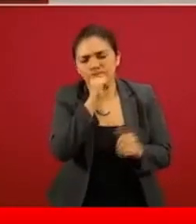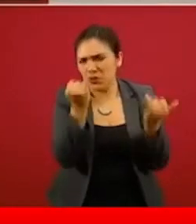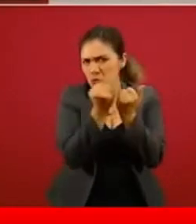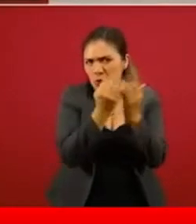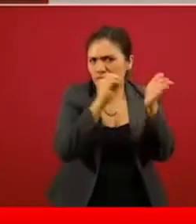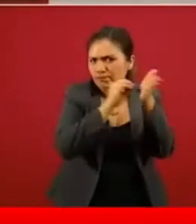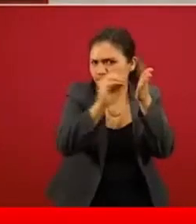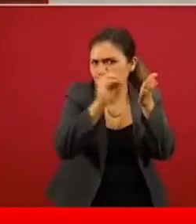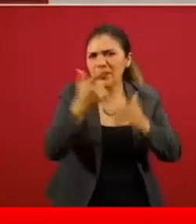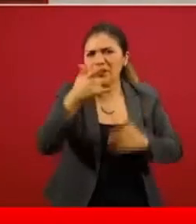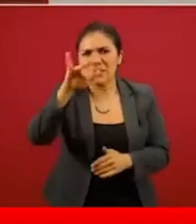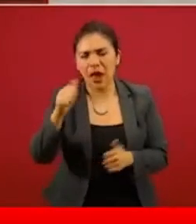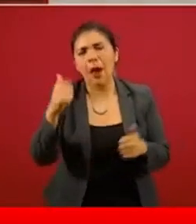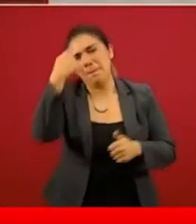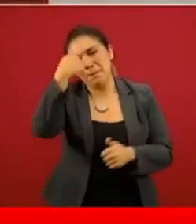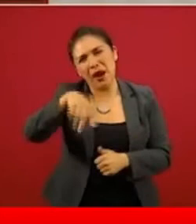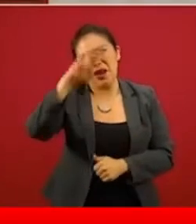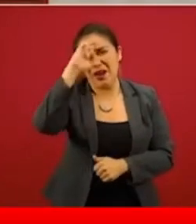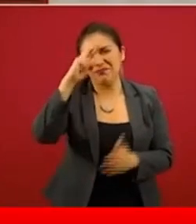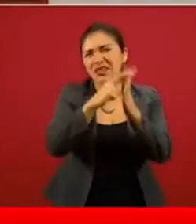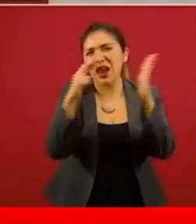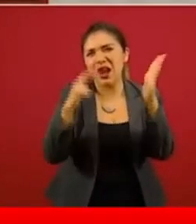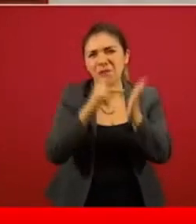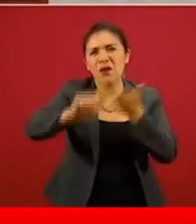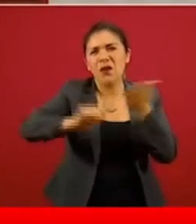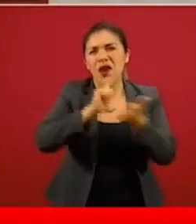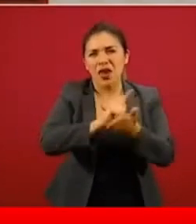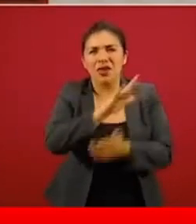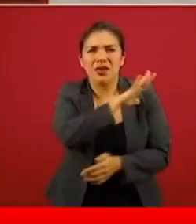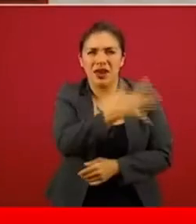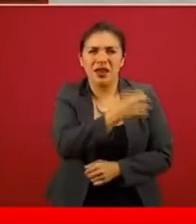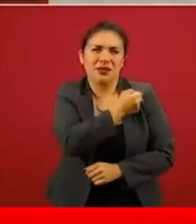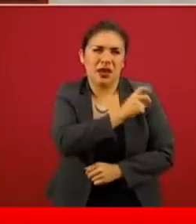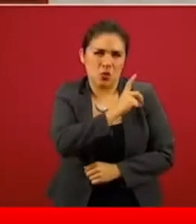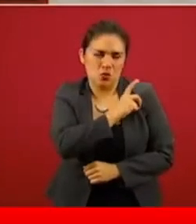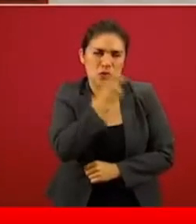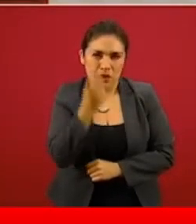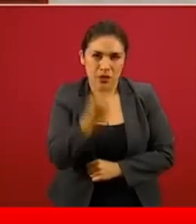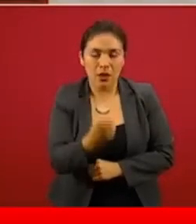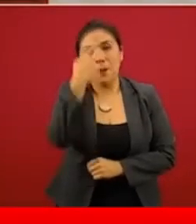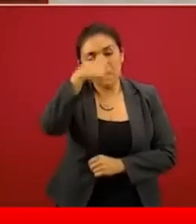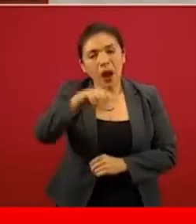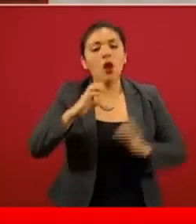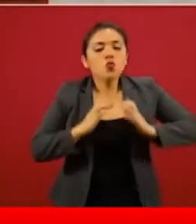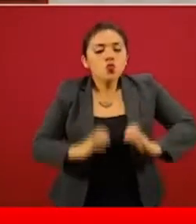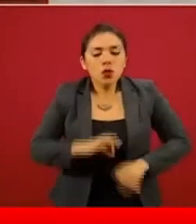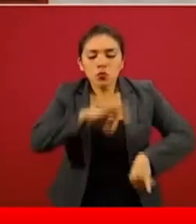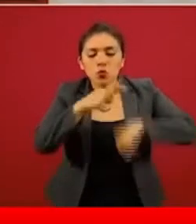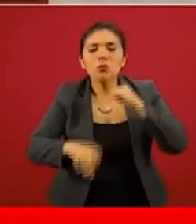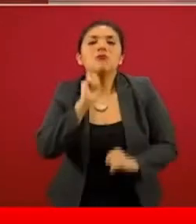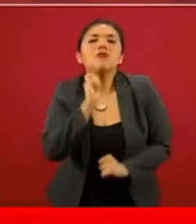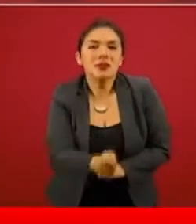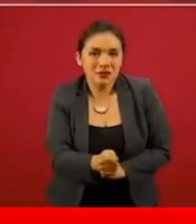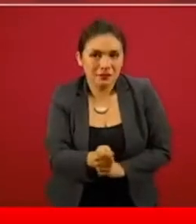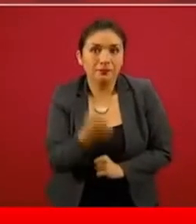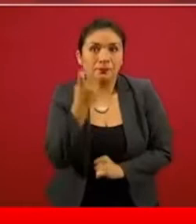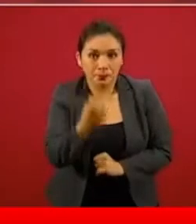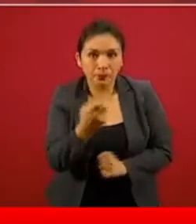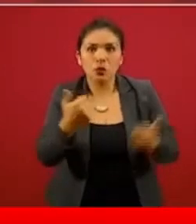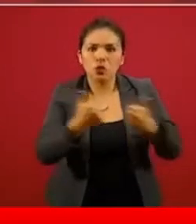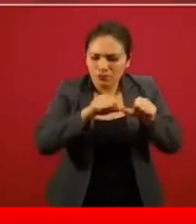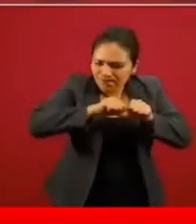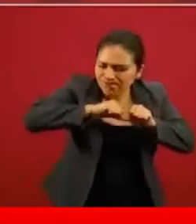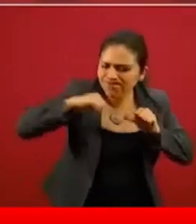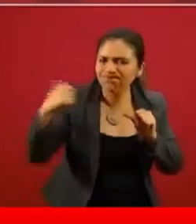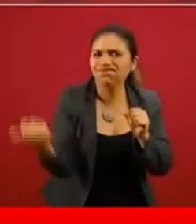y en el reglamento de la Ley General de Salud para disposición de restos finales y se sellan,